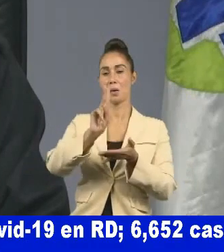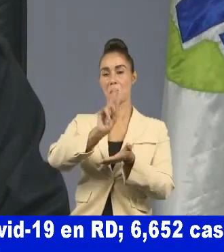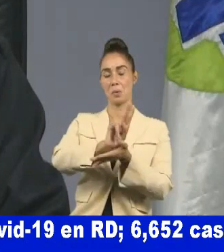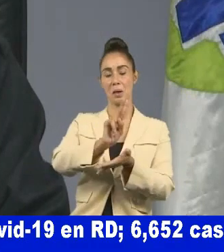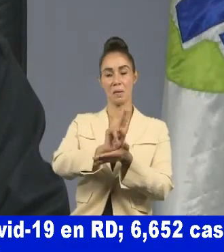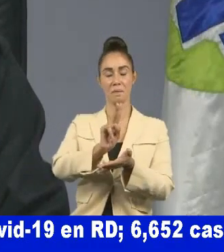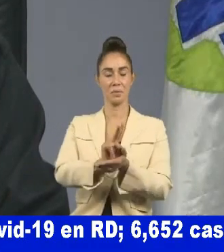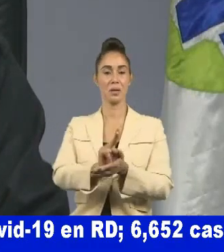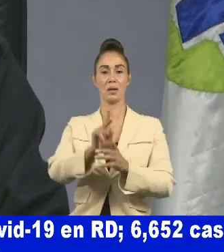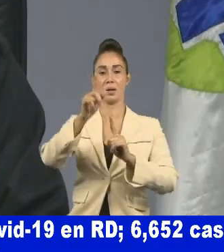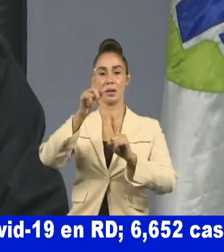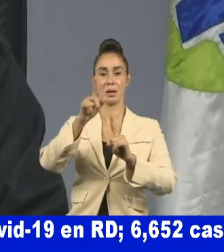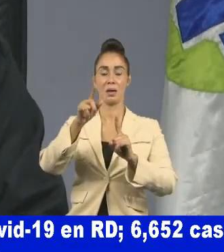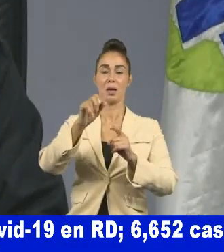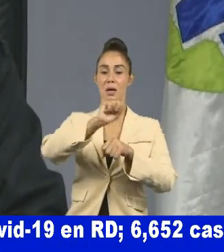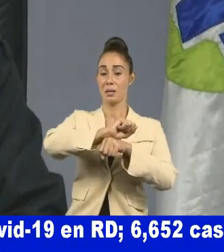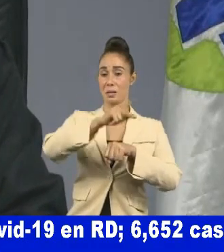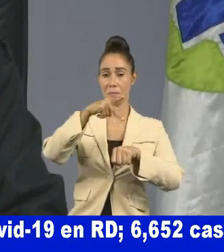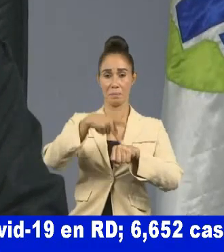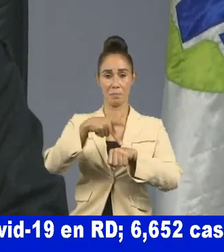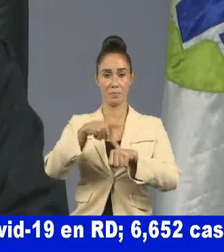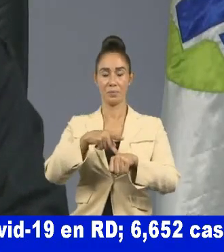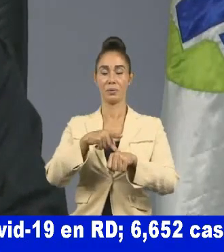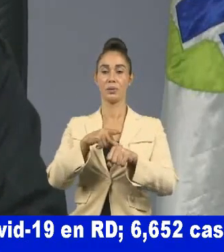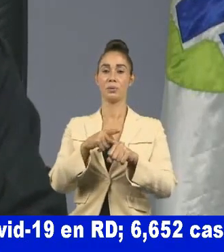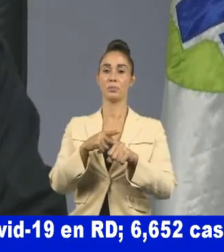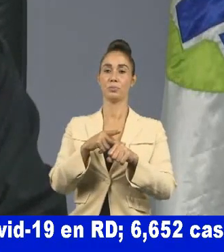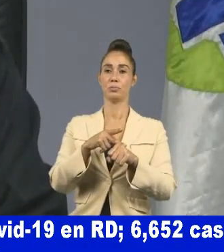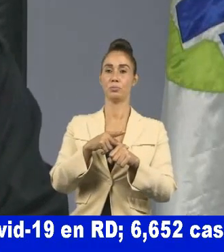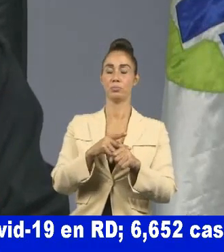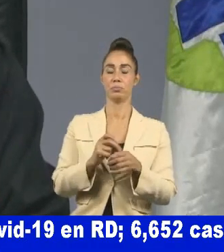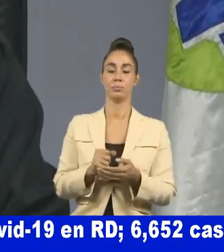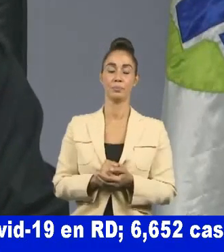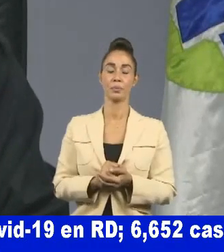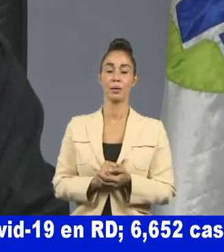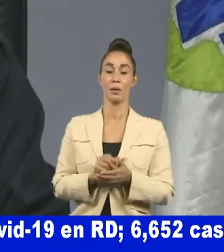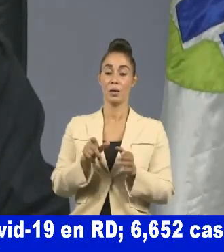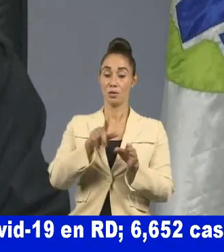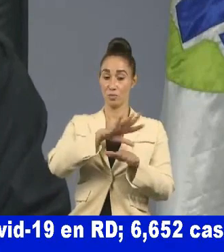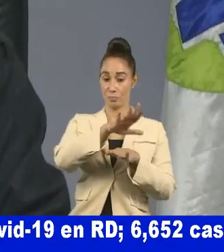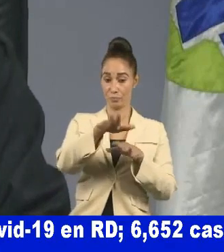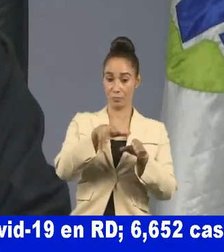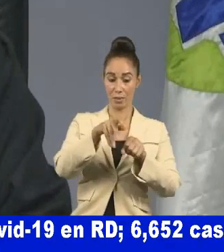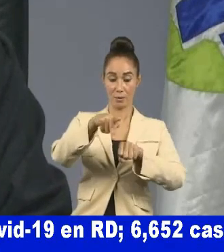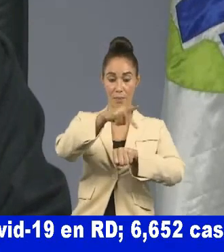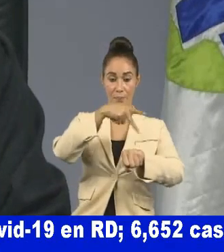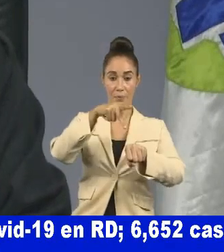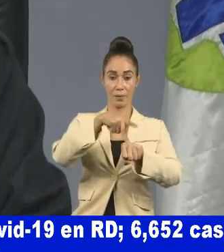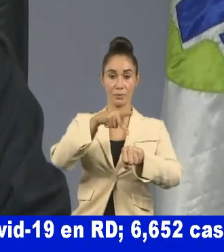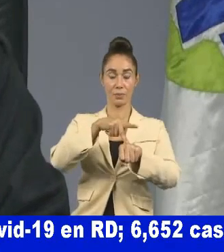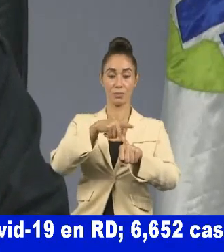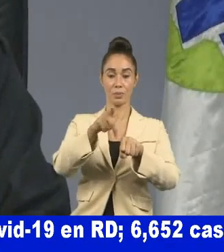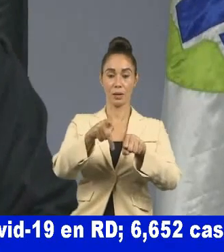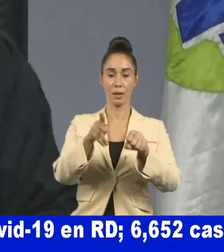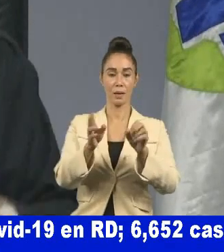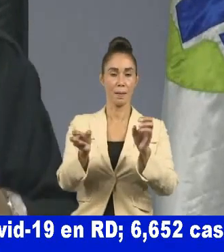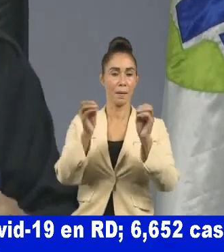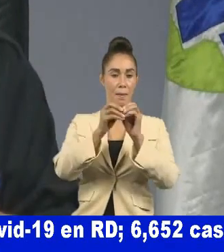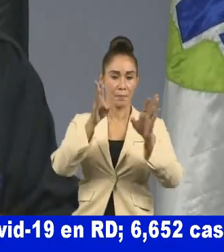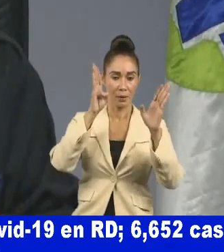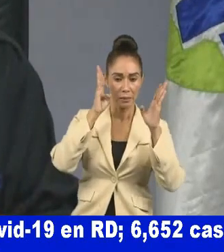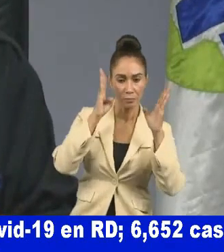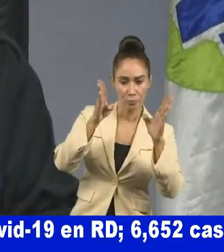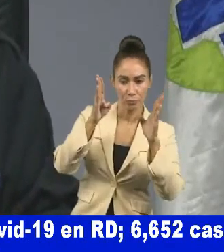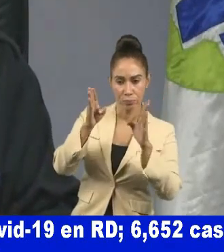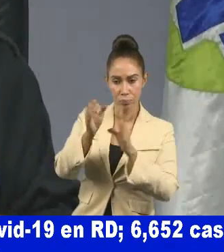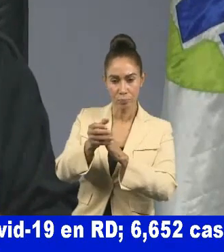Hermana Mirabal, María Trinidad Sánchez, San Pedro de Macorís, que son los que usamos de indicadores para